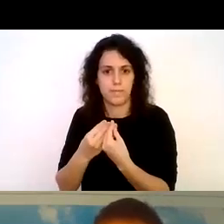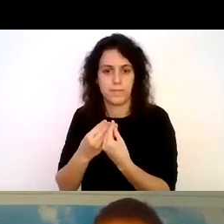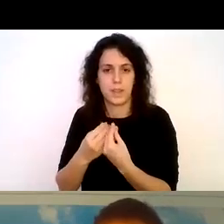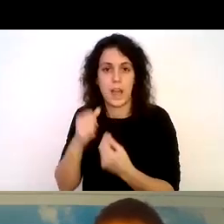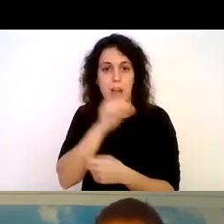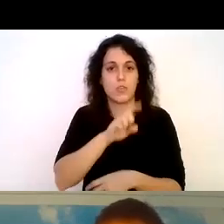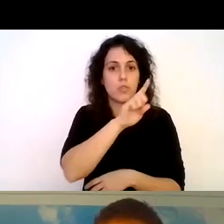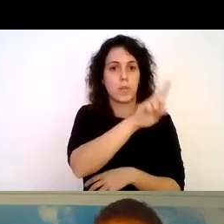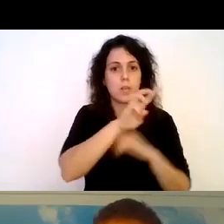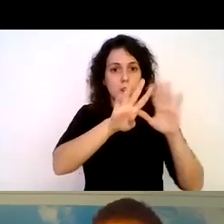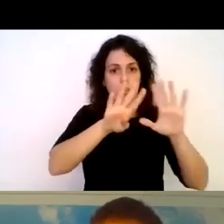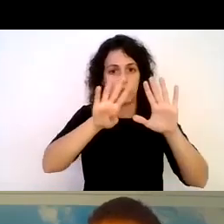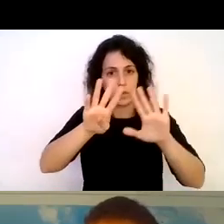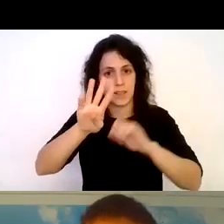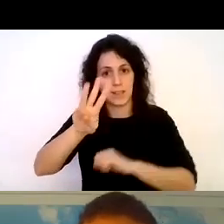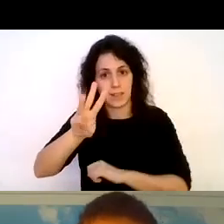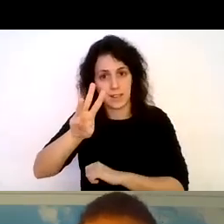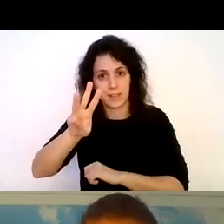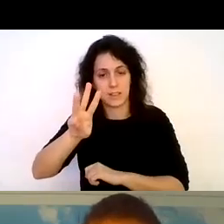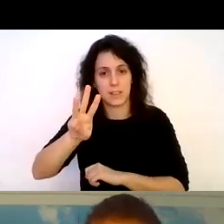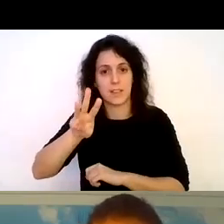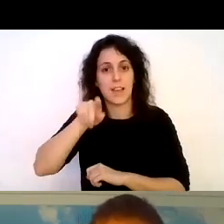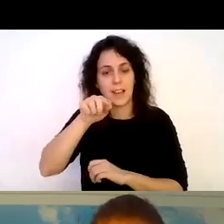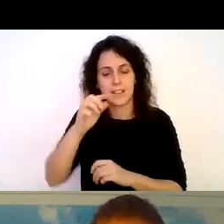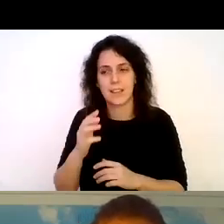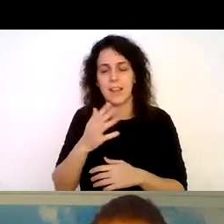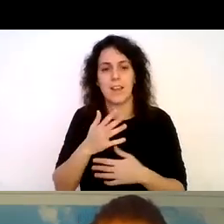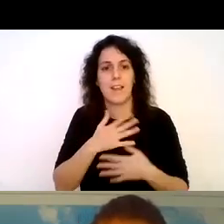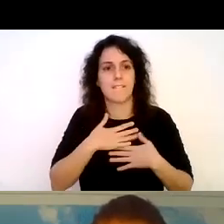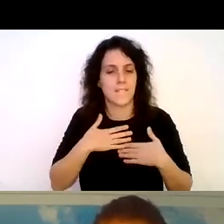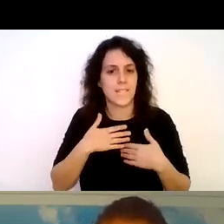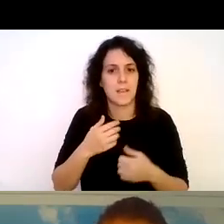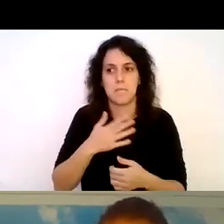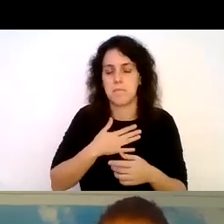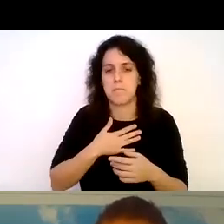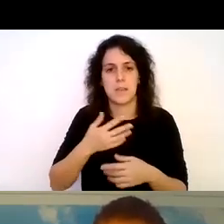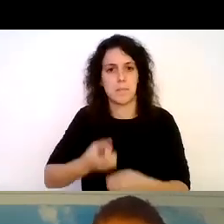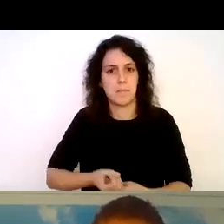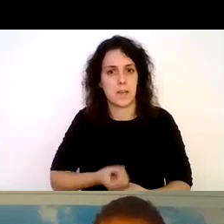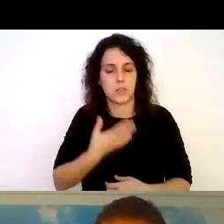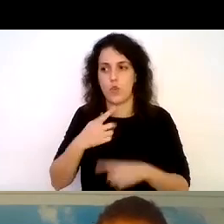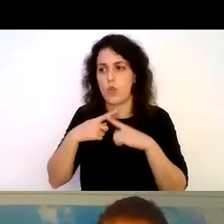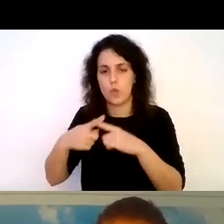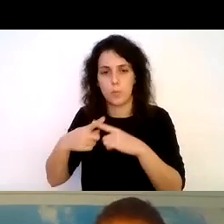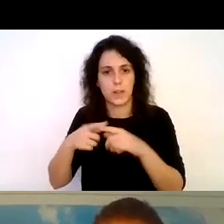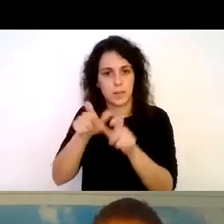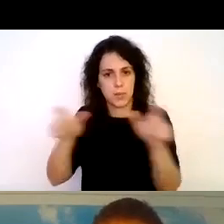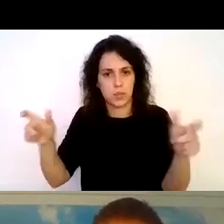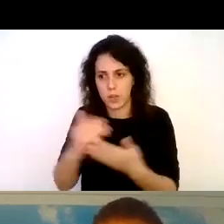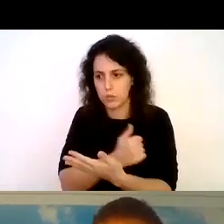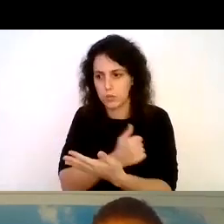el año 93 que quedó ese deseo de compartir mi pasión con todas las personas